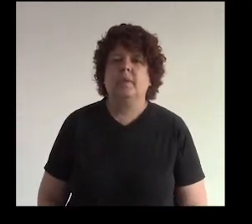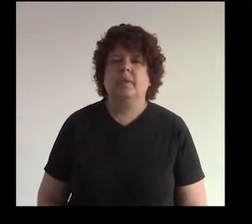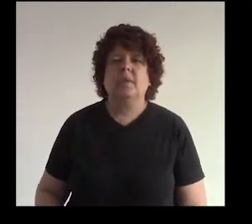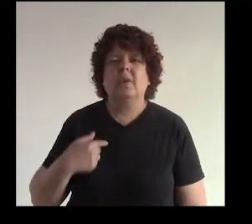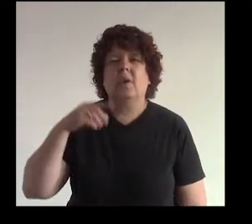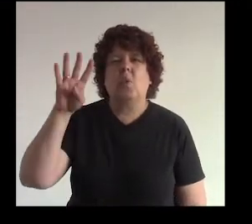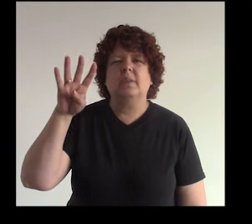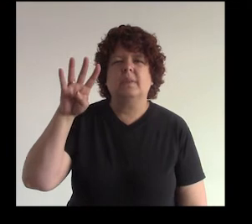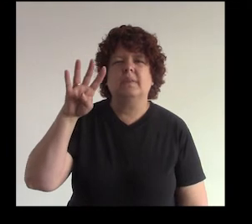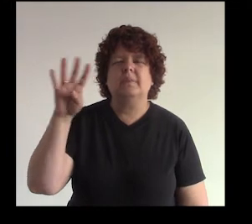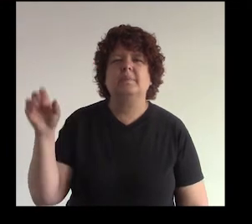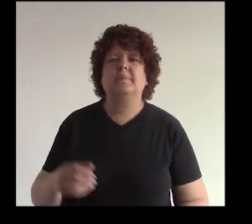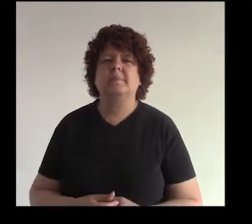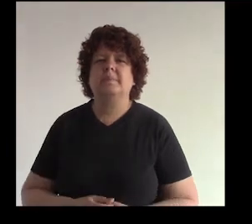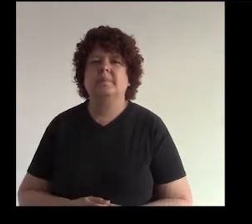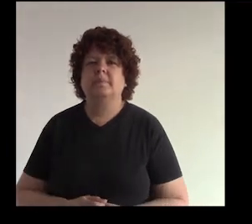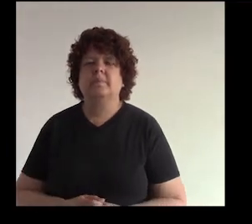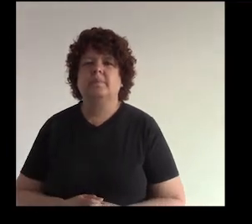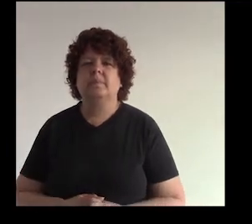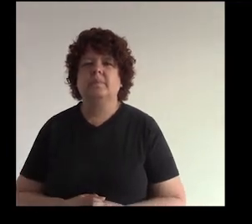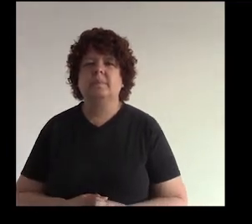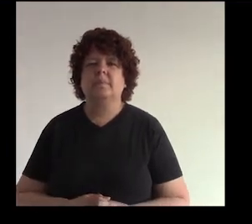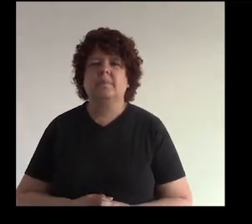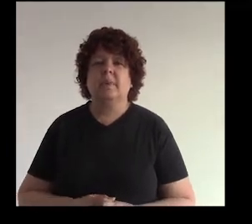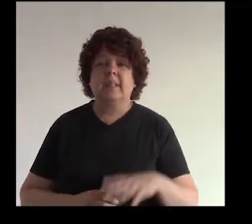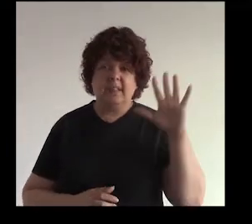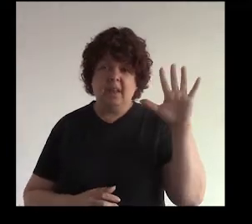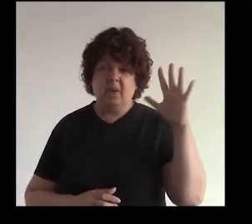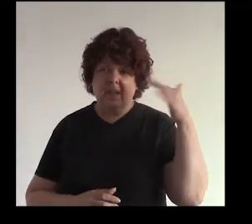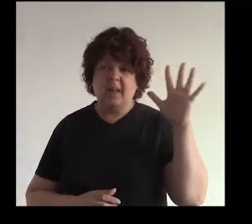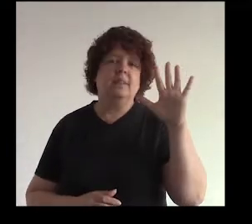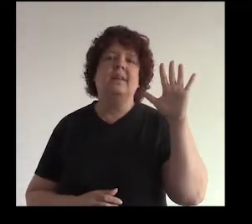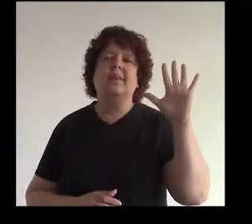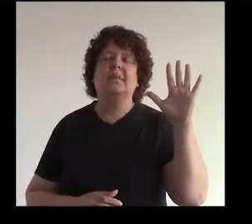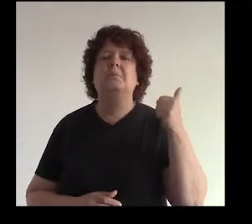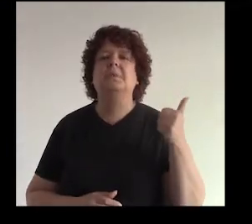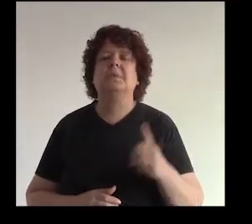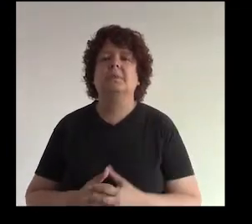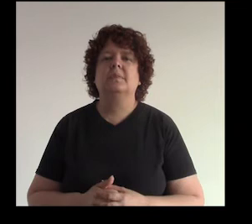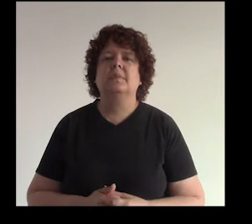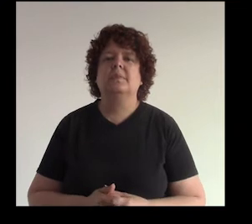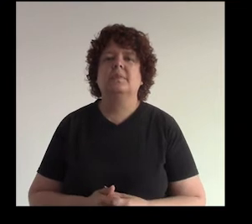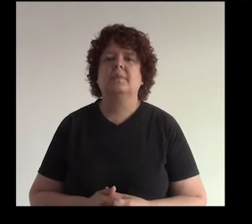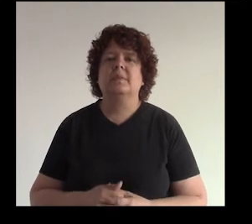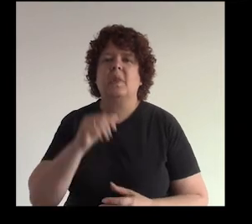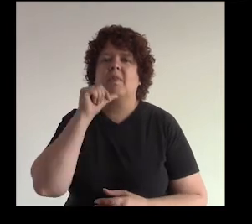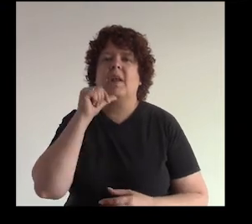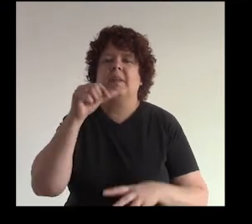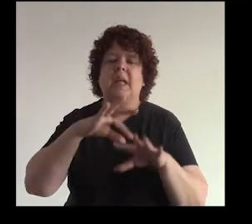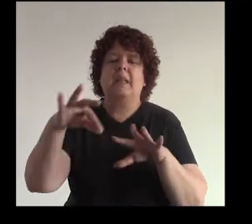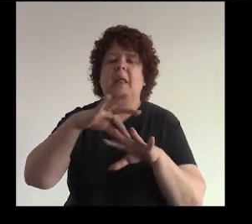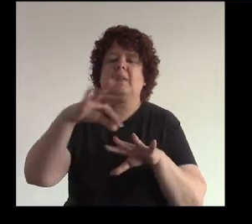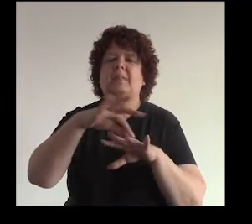yo creo que un cuatro ¿no? cinco sí cinco bueno está bien genial entonces nos van a